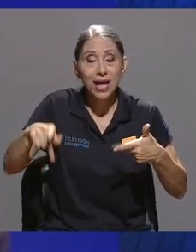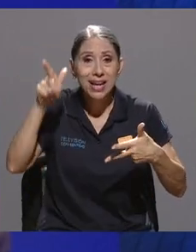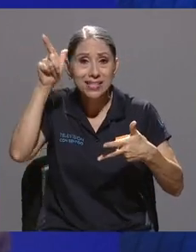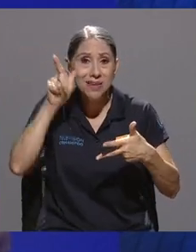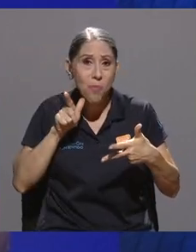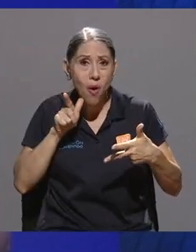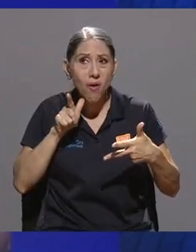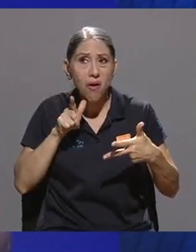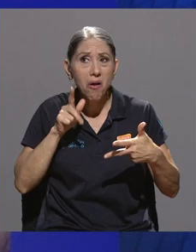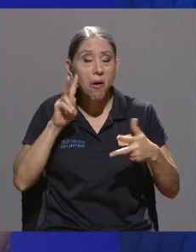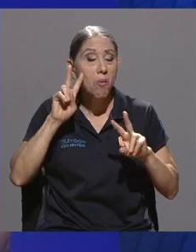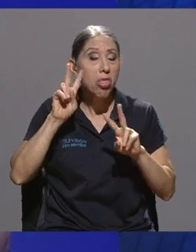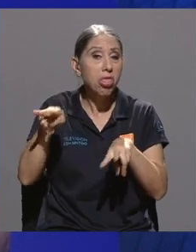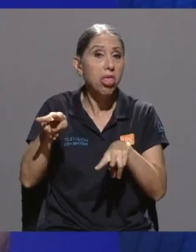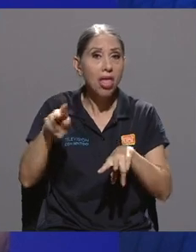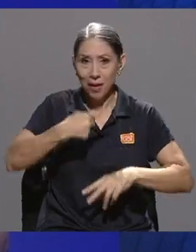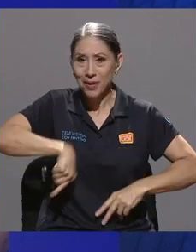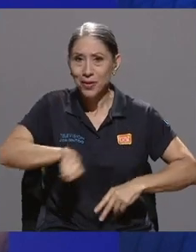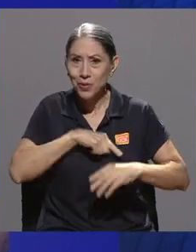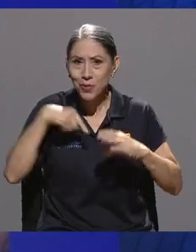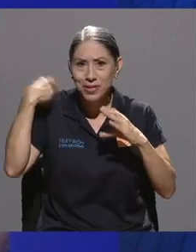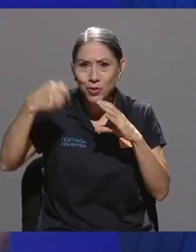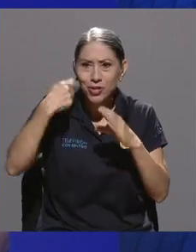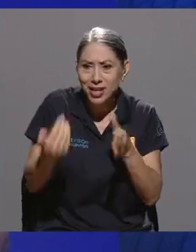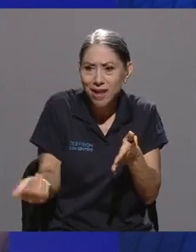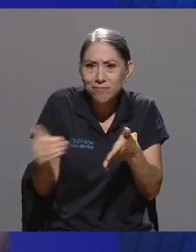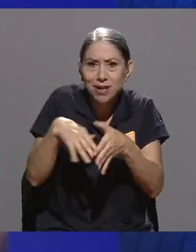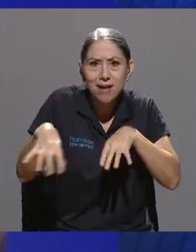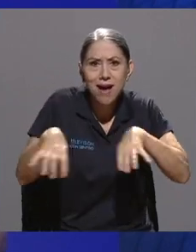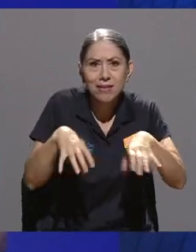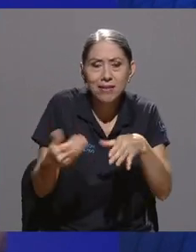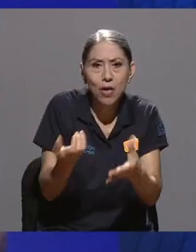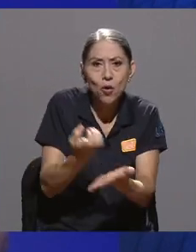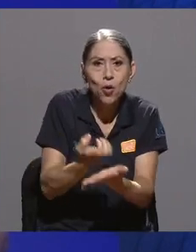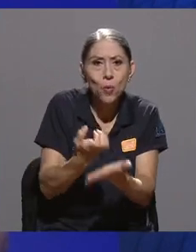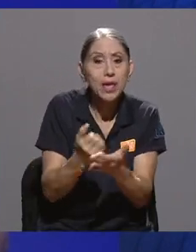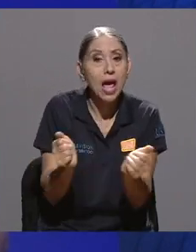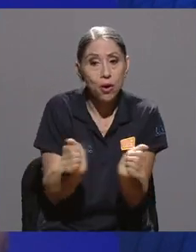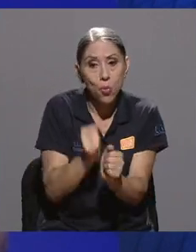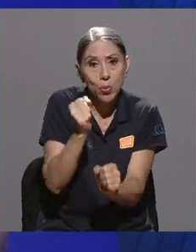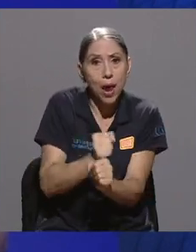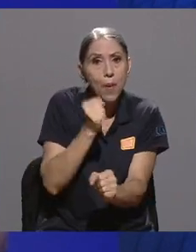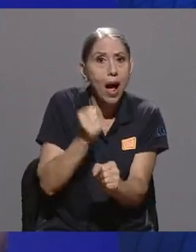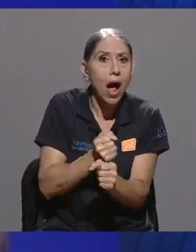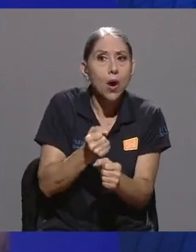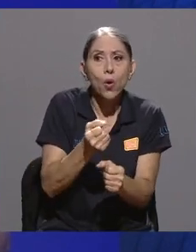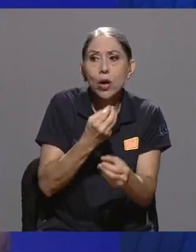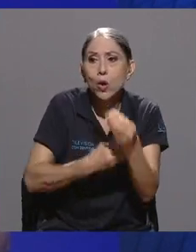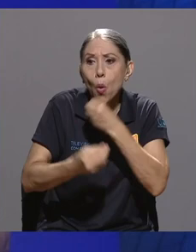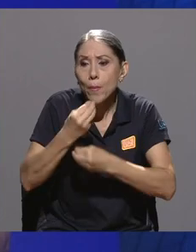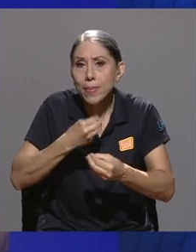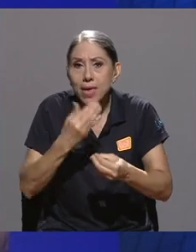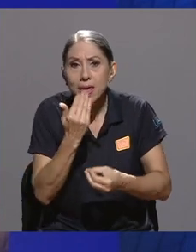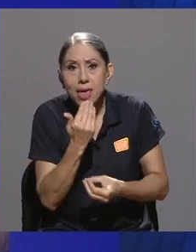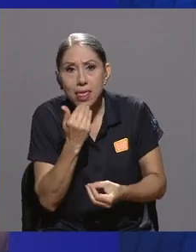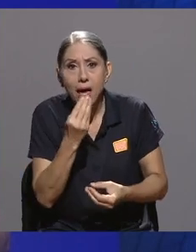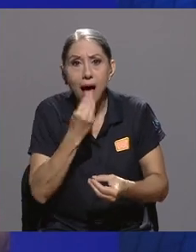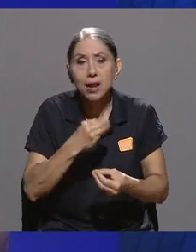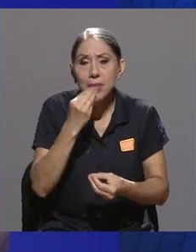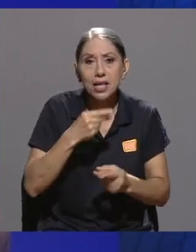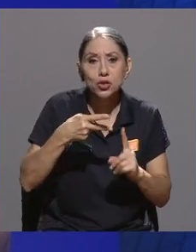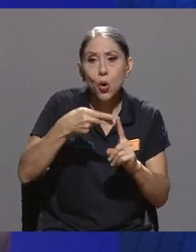muchas veces su economía a través de trabajo en comida, en la alimentación, en los hoteles, en